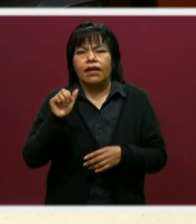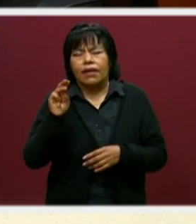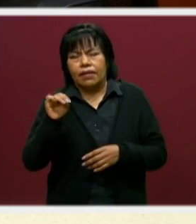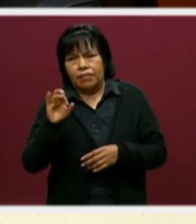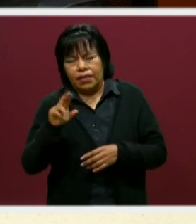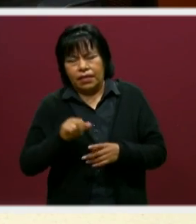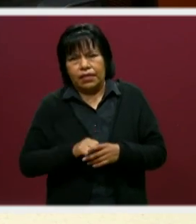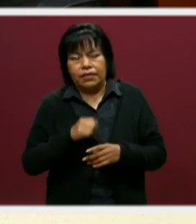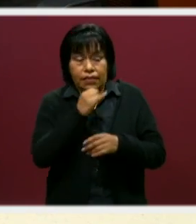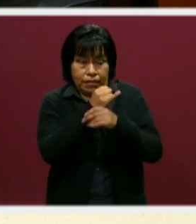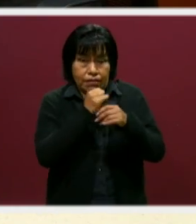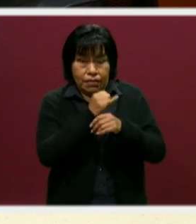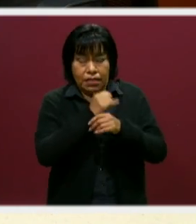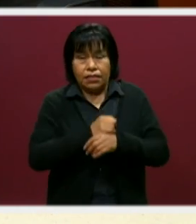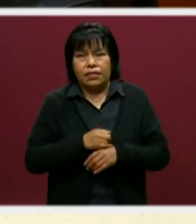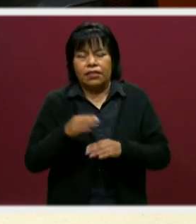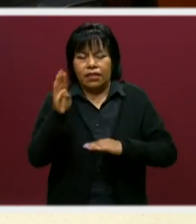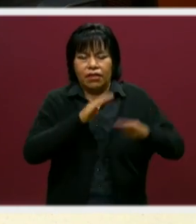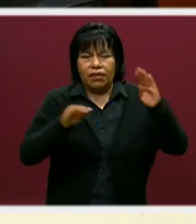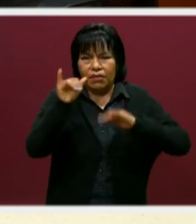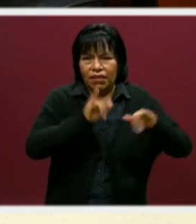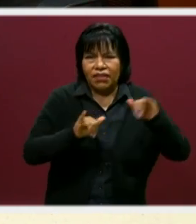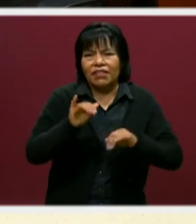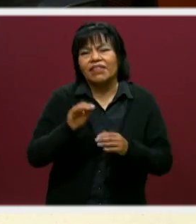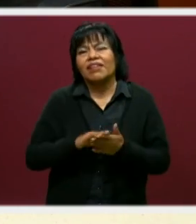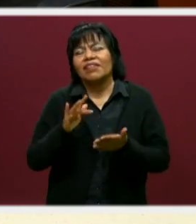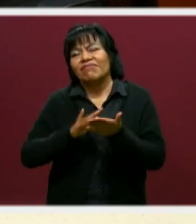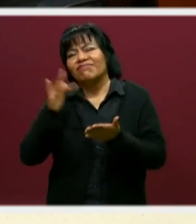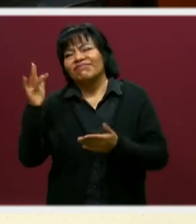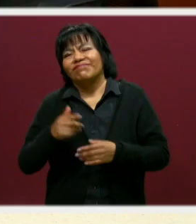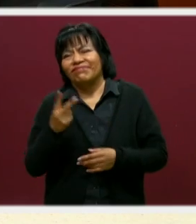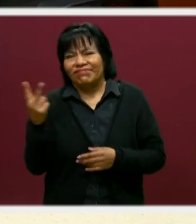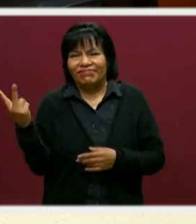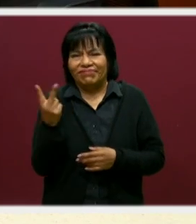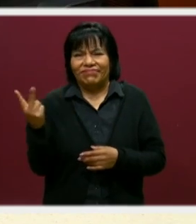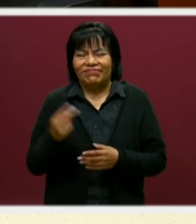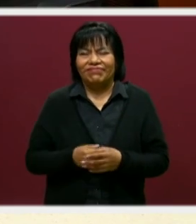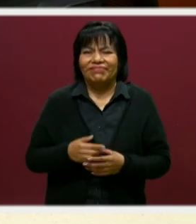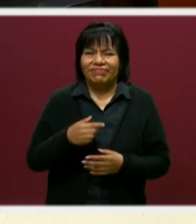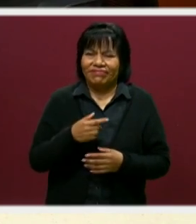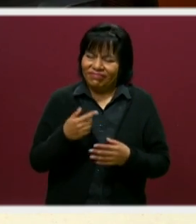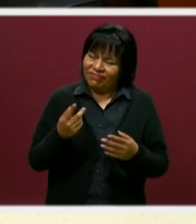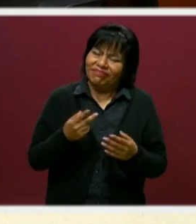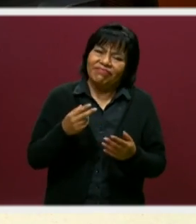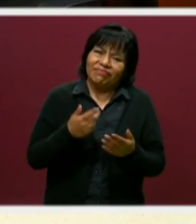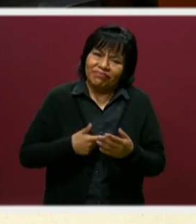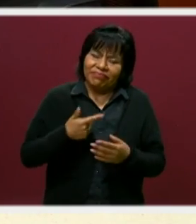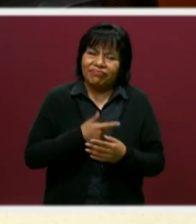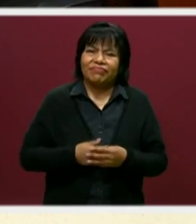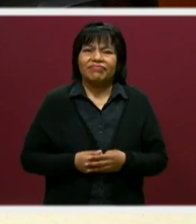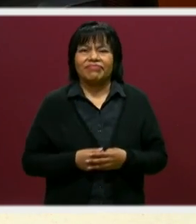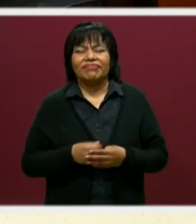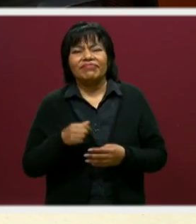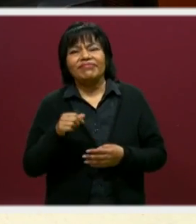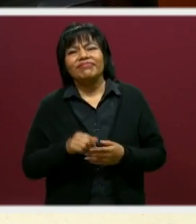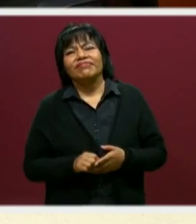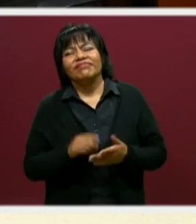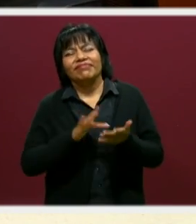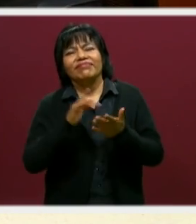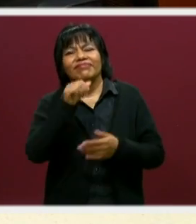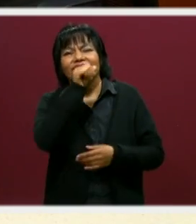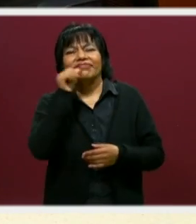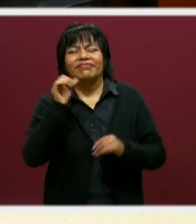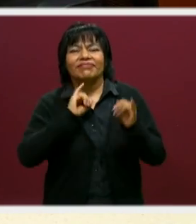Hernández, profesora investigadora de la carrera de Ingeniería Bioquímica. Muchas gracias. Un gusto. A los dos, un gusto, igualmente. Gracias, María, un gusto. Gracias, igualmente. Gracias, Alejandra